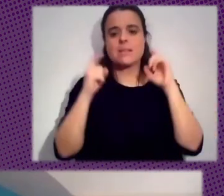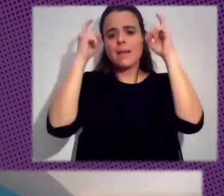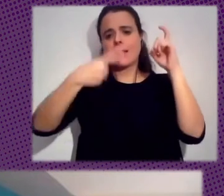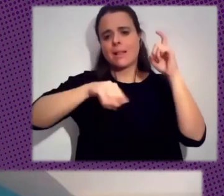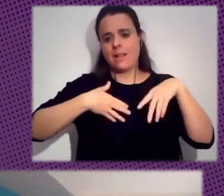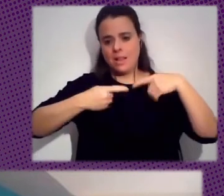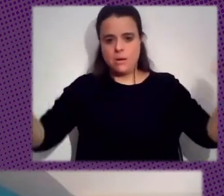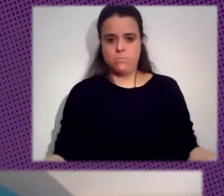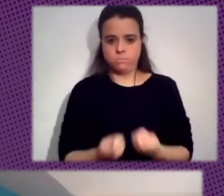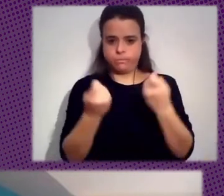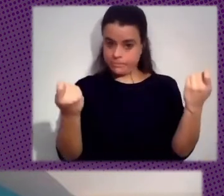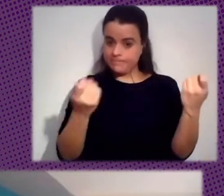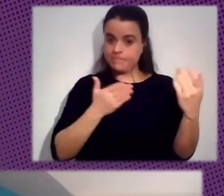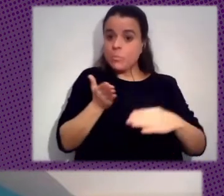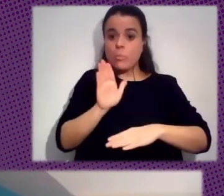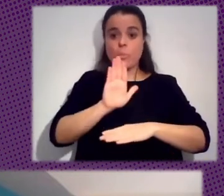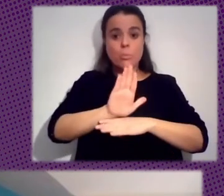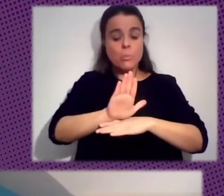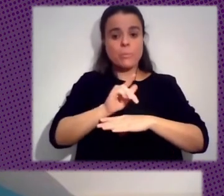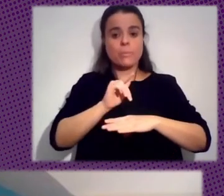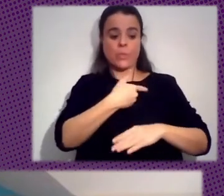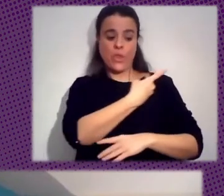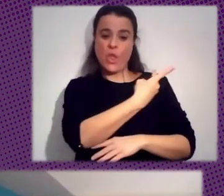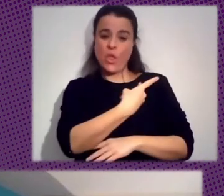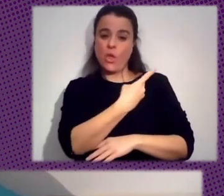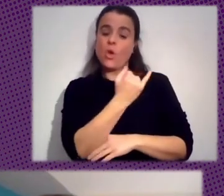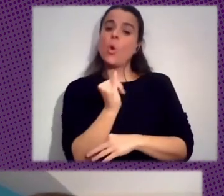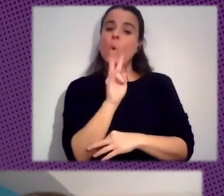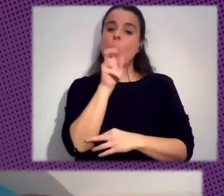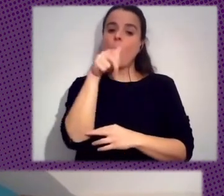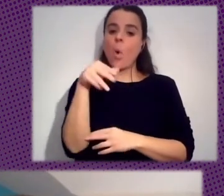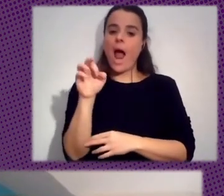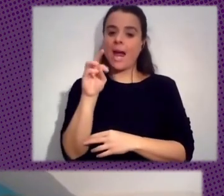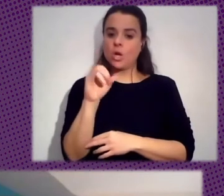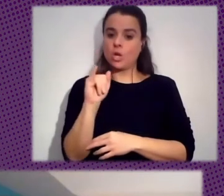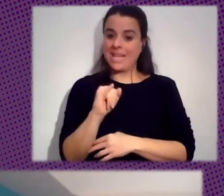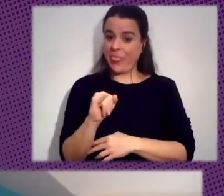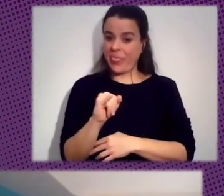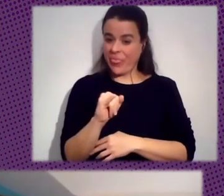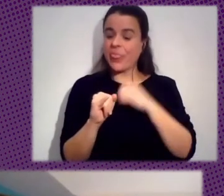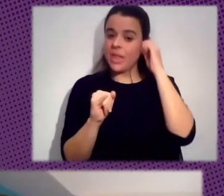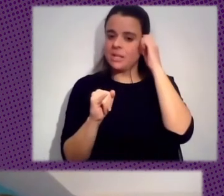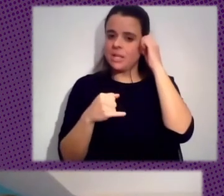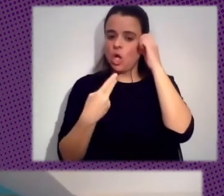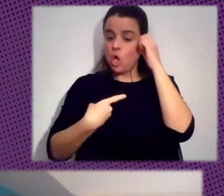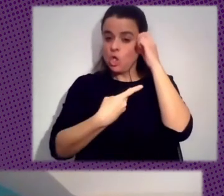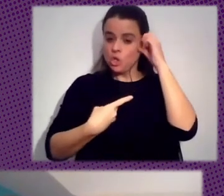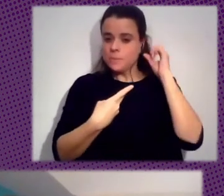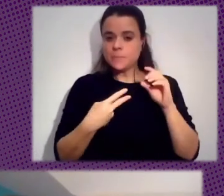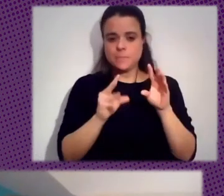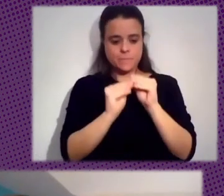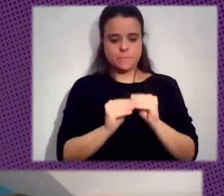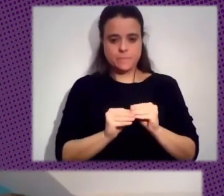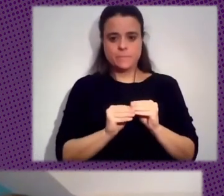Y Esta Es Una Propuesta Que Estoy Desarrollando Con Mi Colega Juan Artis Freuler Pero También Con La Asistencia De Muchas